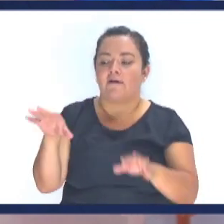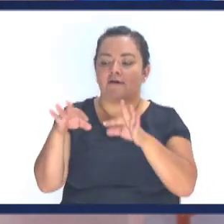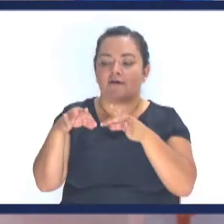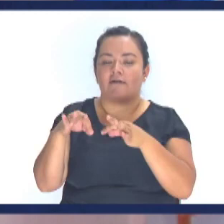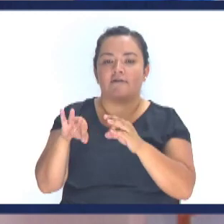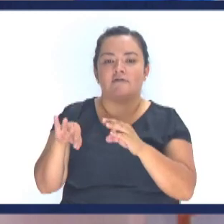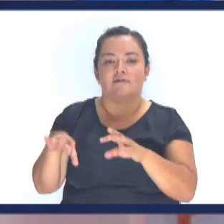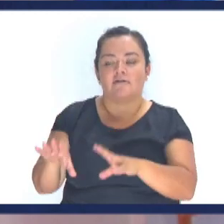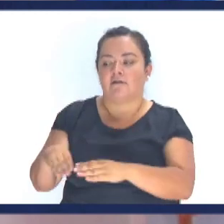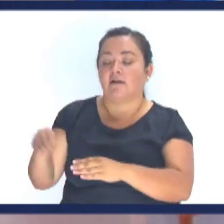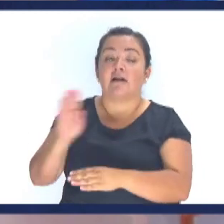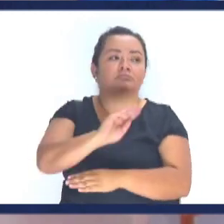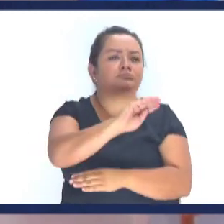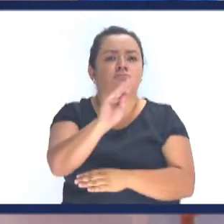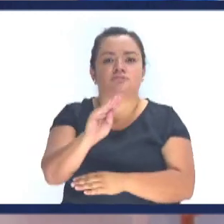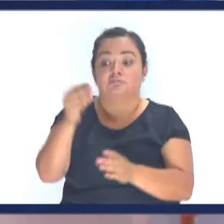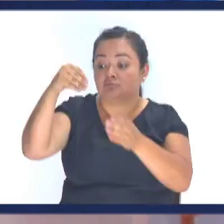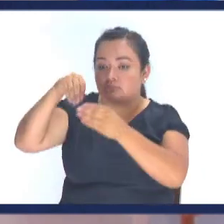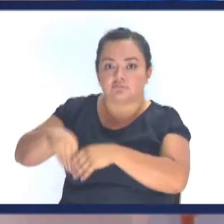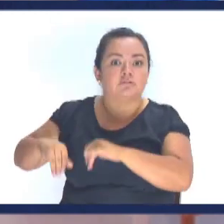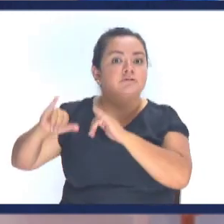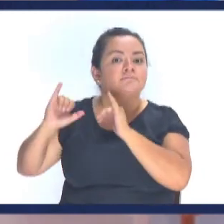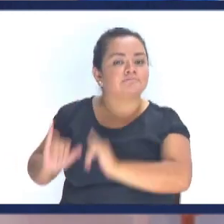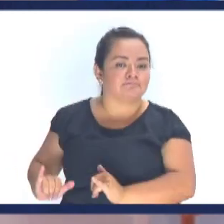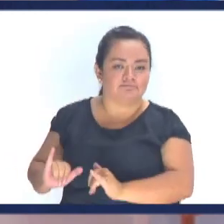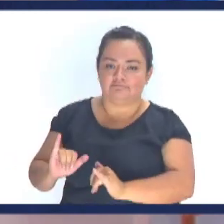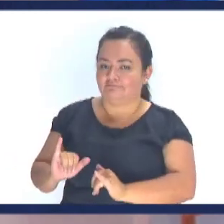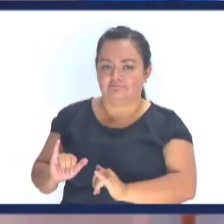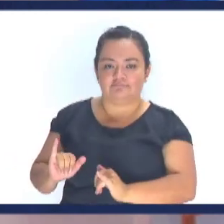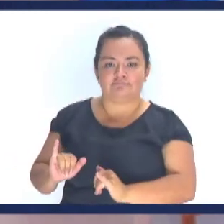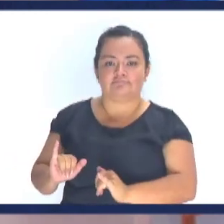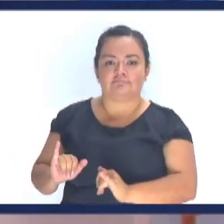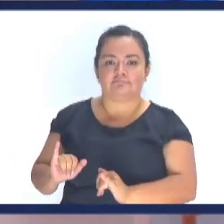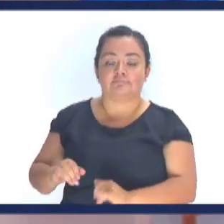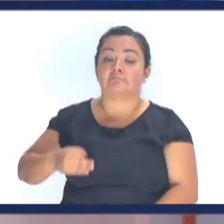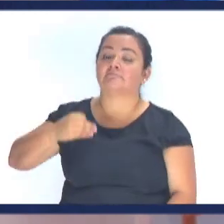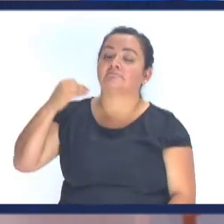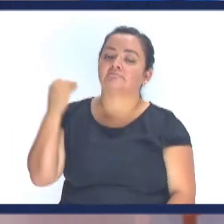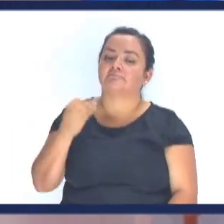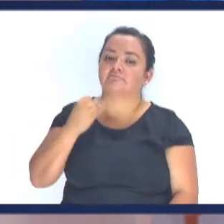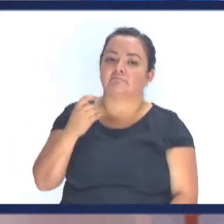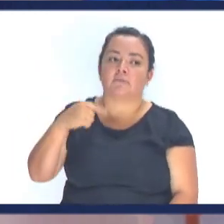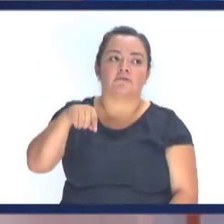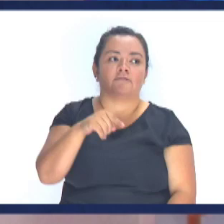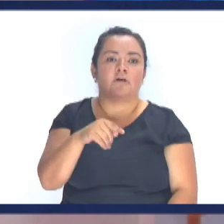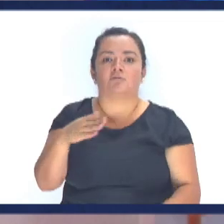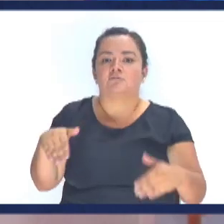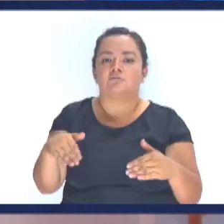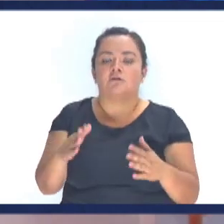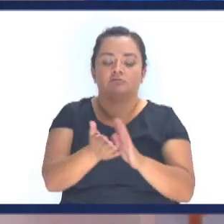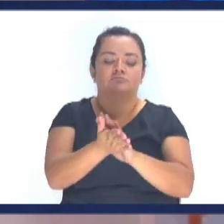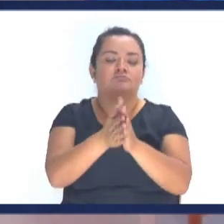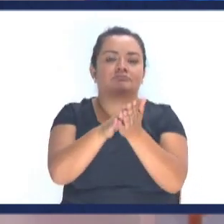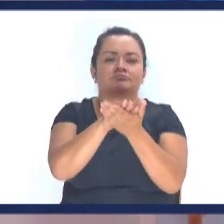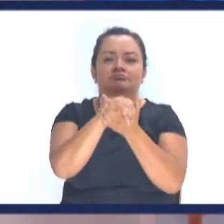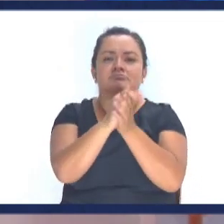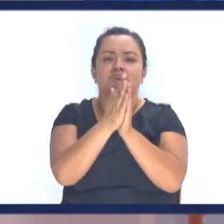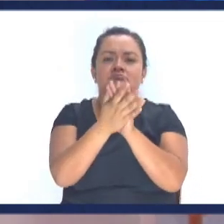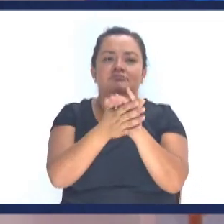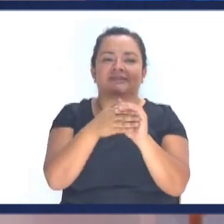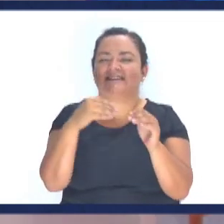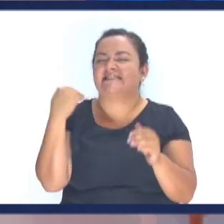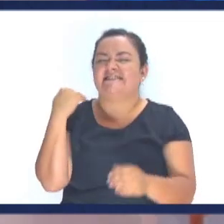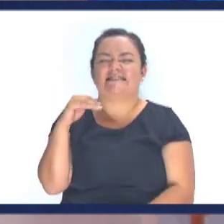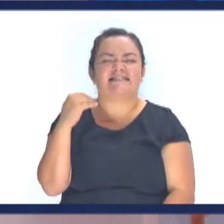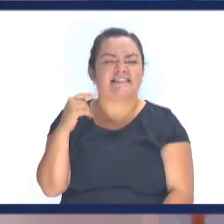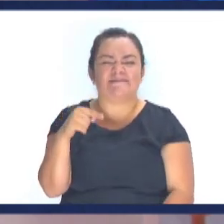pañal El trapo Del carro Tiene que estar ahí Y por favor Si van a estar Ocupando crema De manos Que era